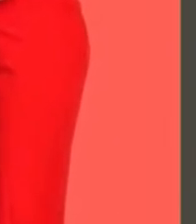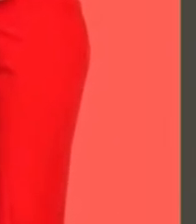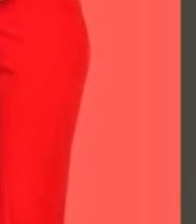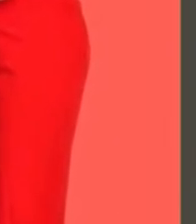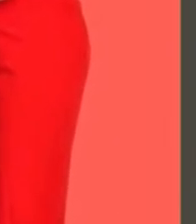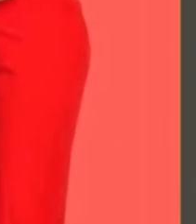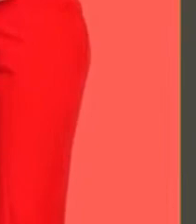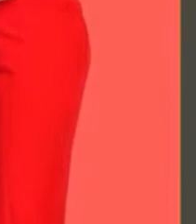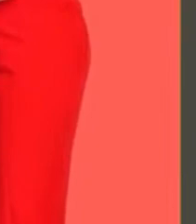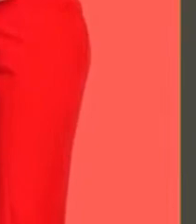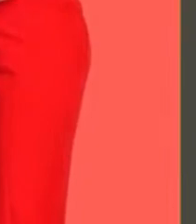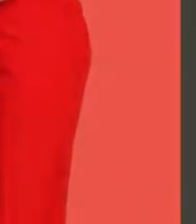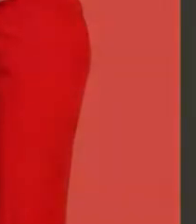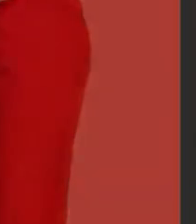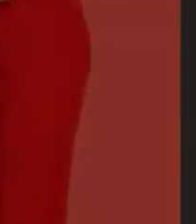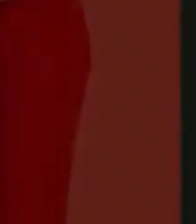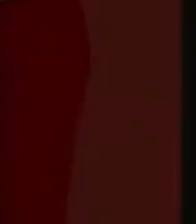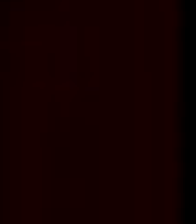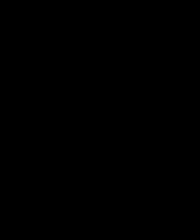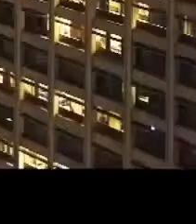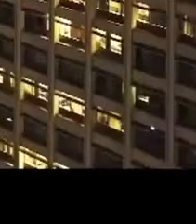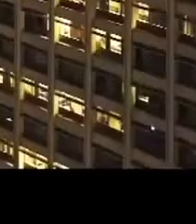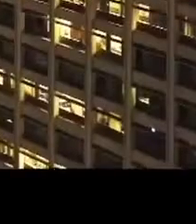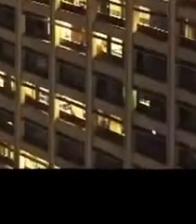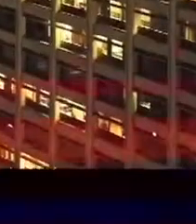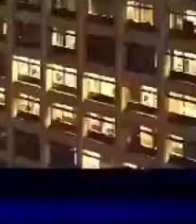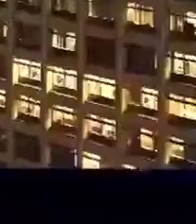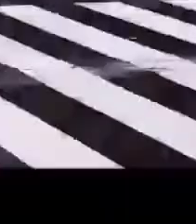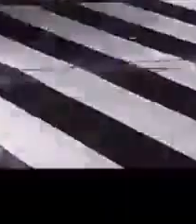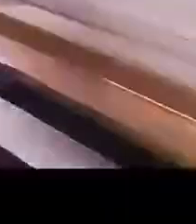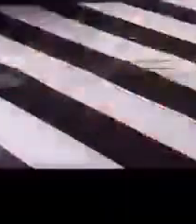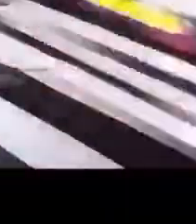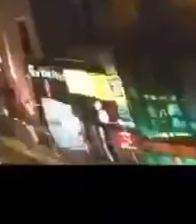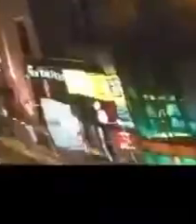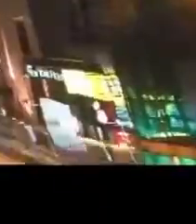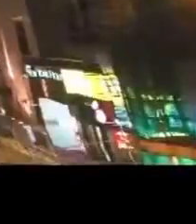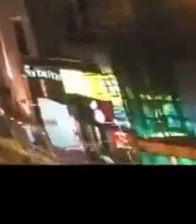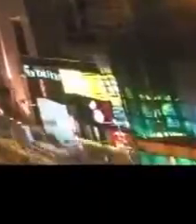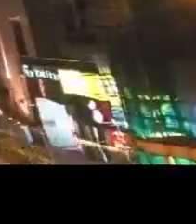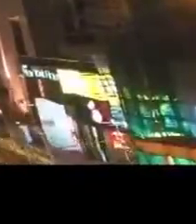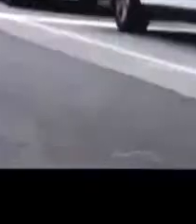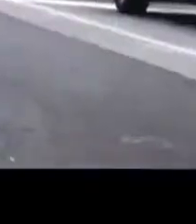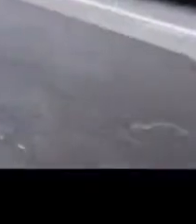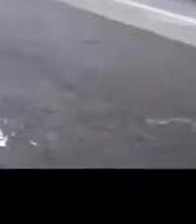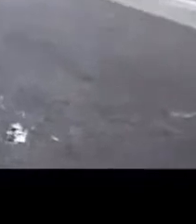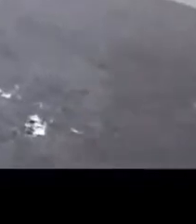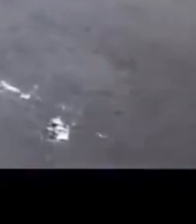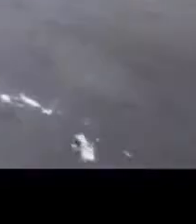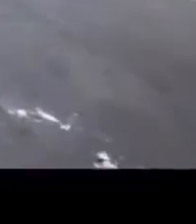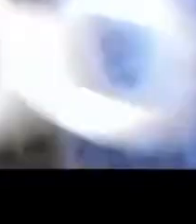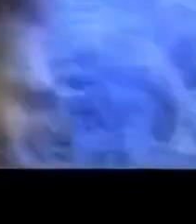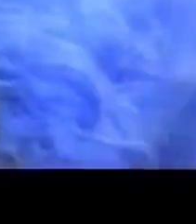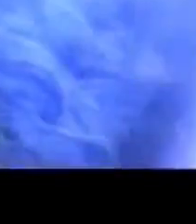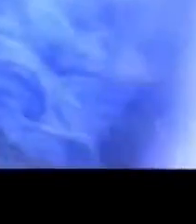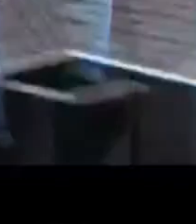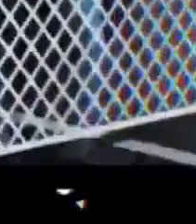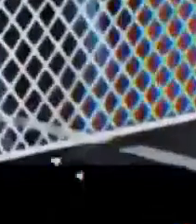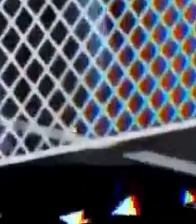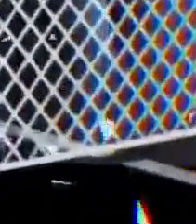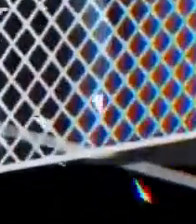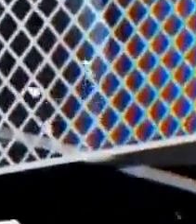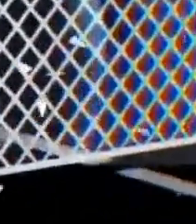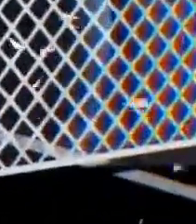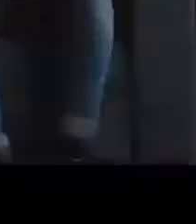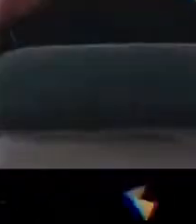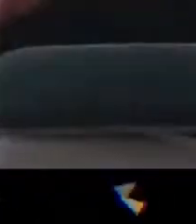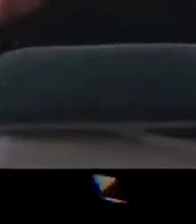la tarde, Cuerpo Médico. El mundo evolucionó. La audiencia ha cambiado. La gente